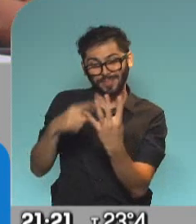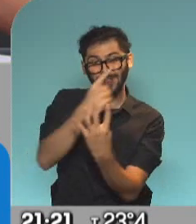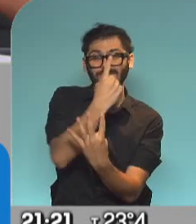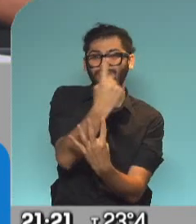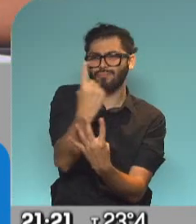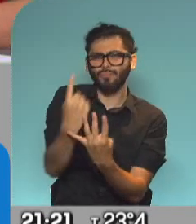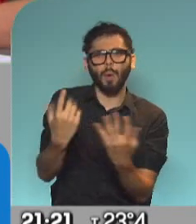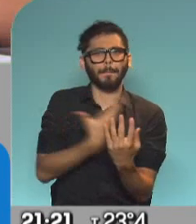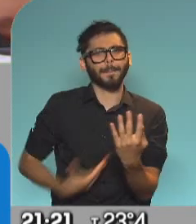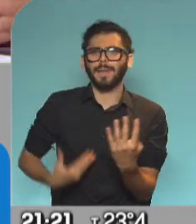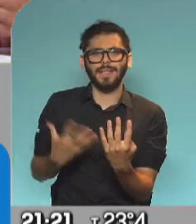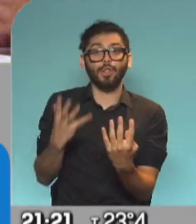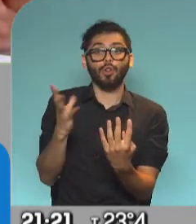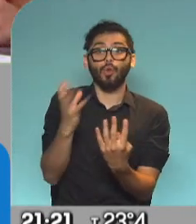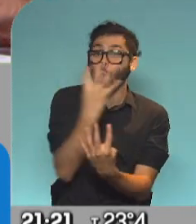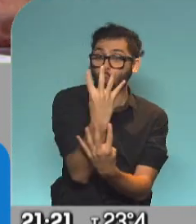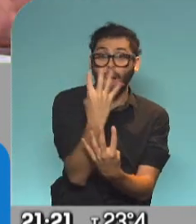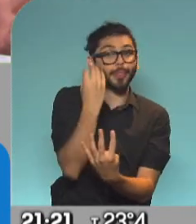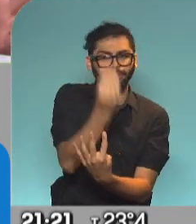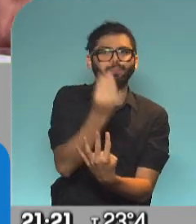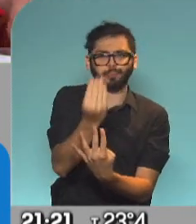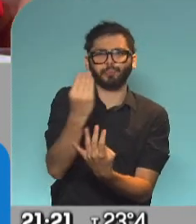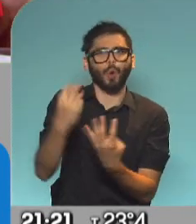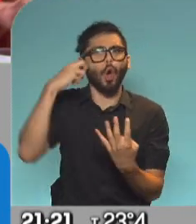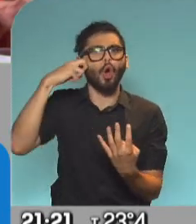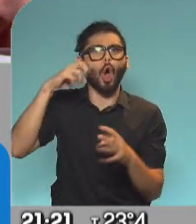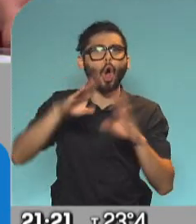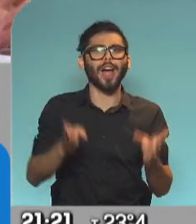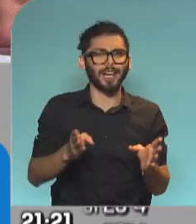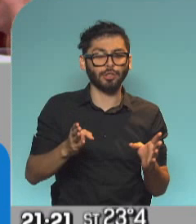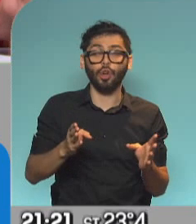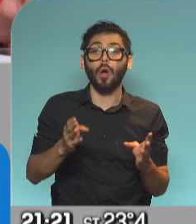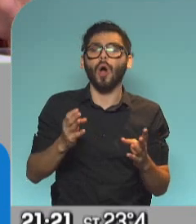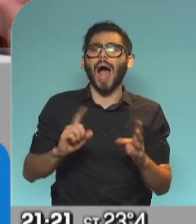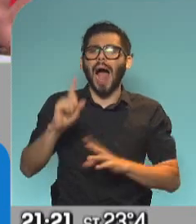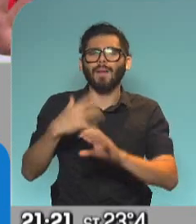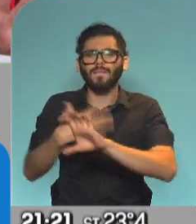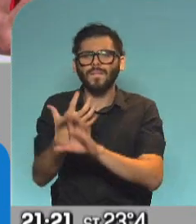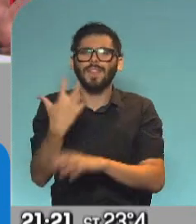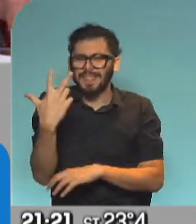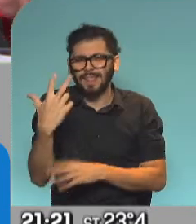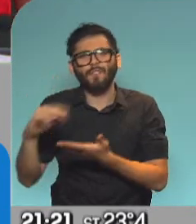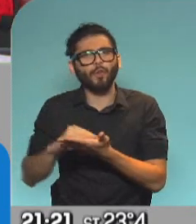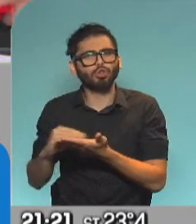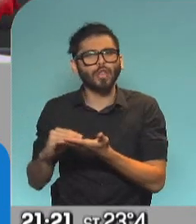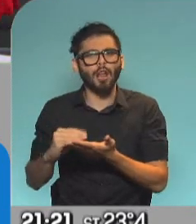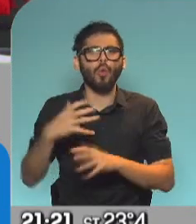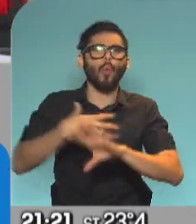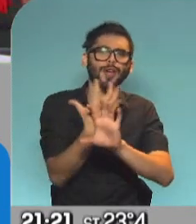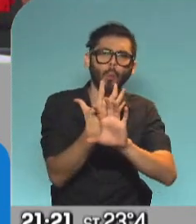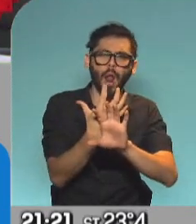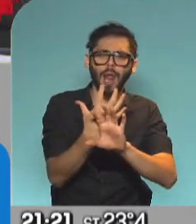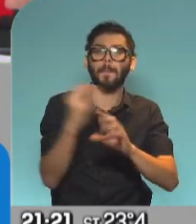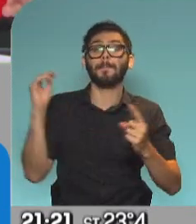presentes en el Congreso y de manera virtual expusieron. Primero hubo tres funcionarios y después se